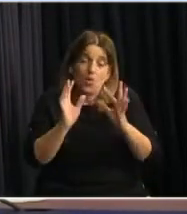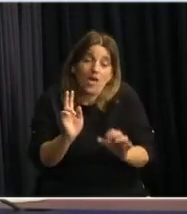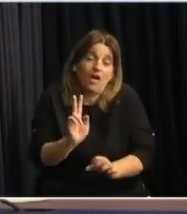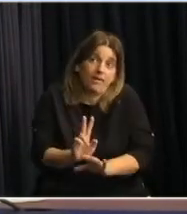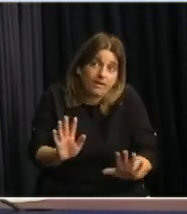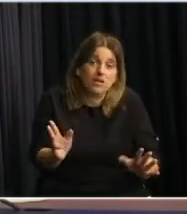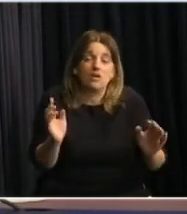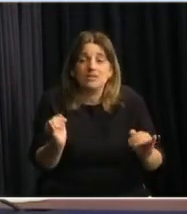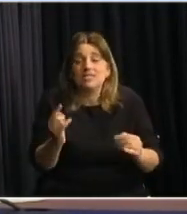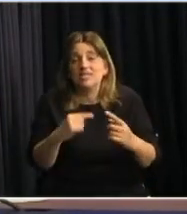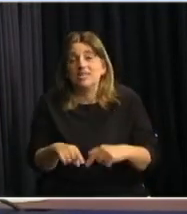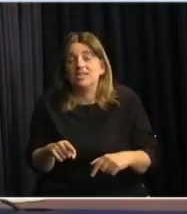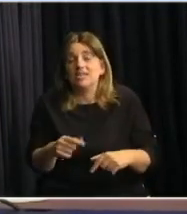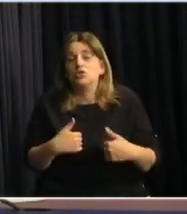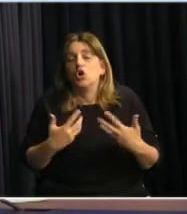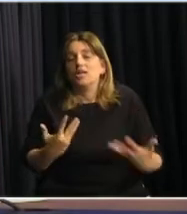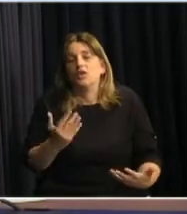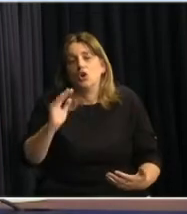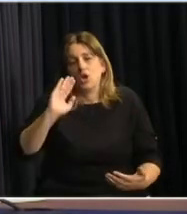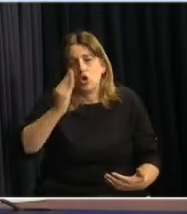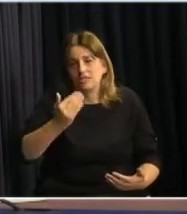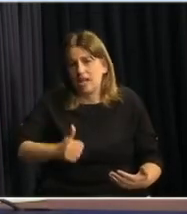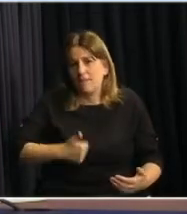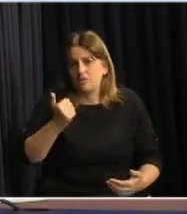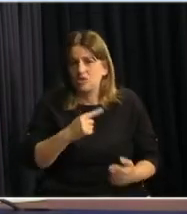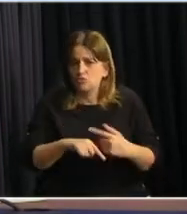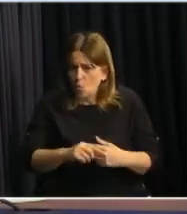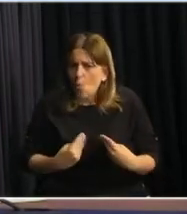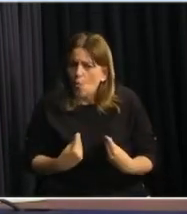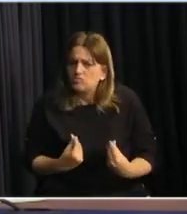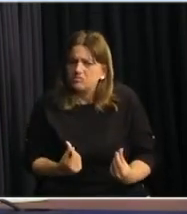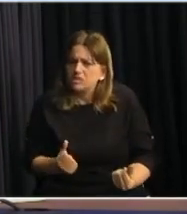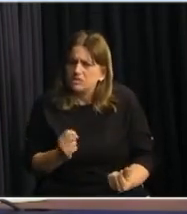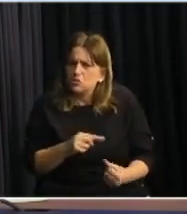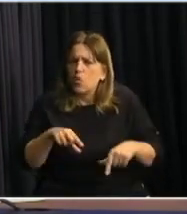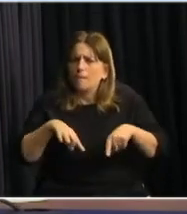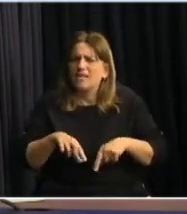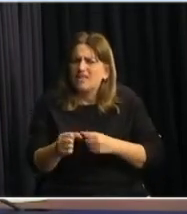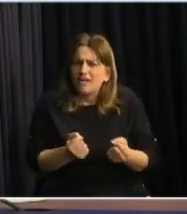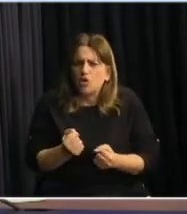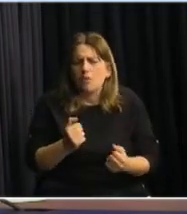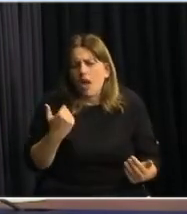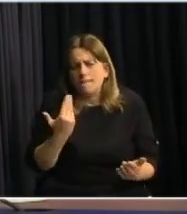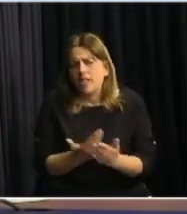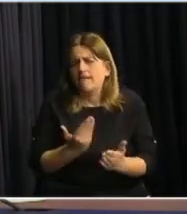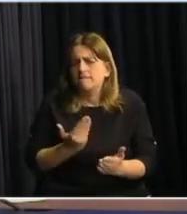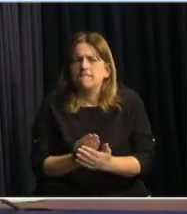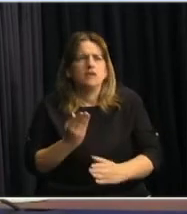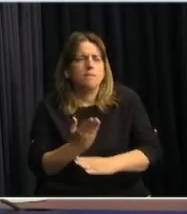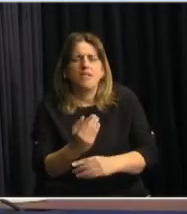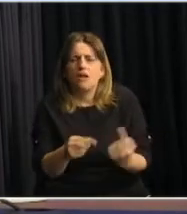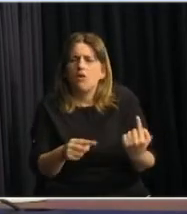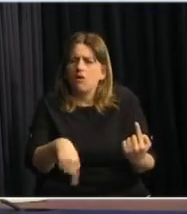gobierno y esa es, y yo quisiera reconocer ahora la sensibilidad que ha tenido la Ministra de Economía en cada planteo que hemos hecho,